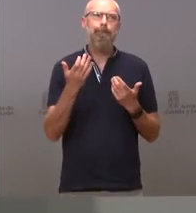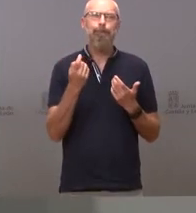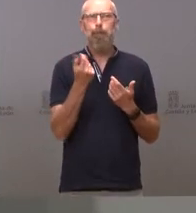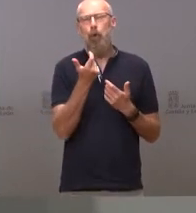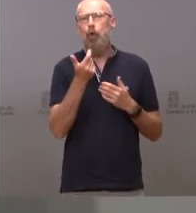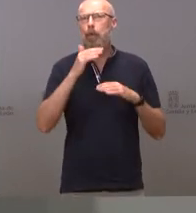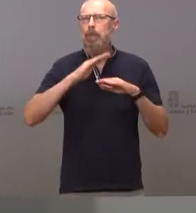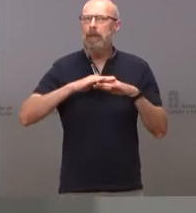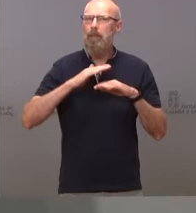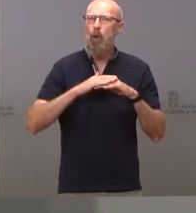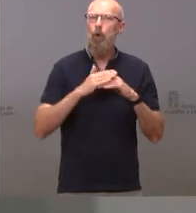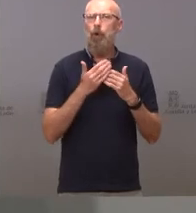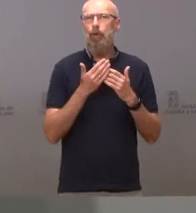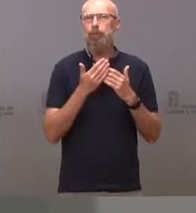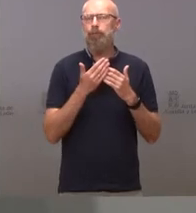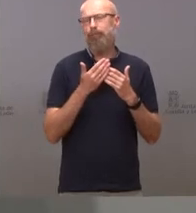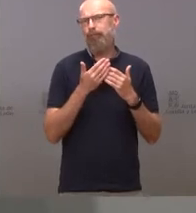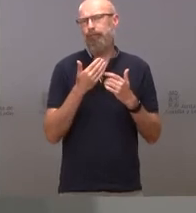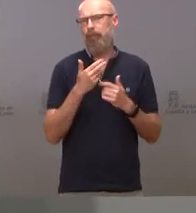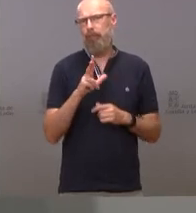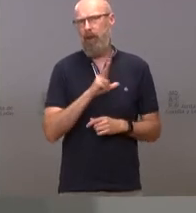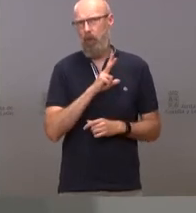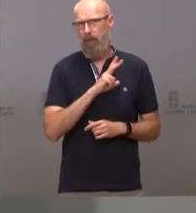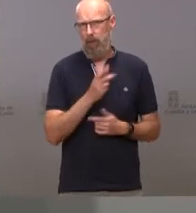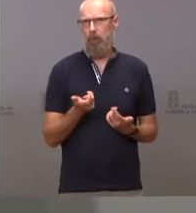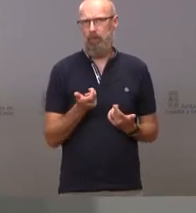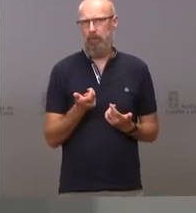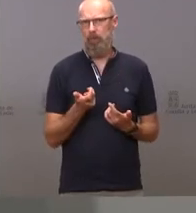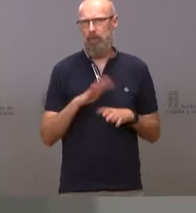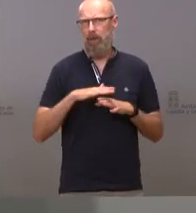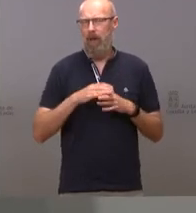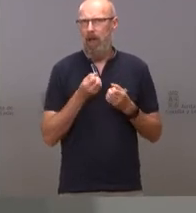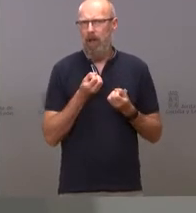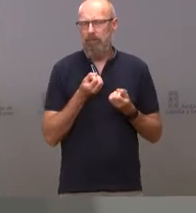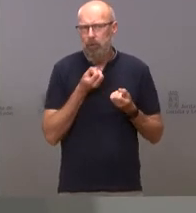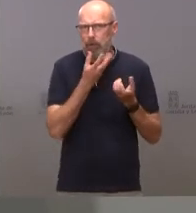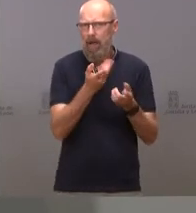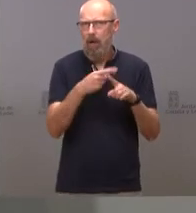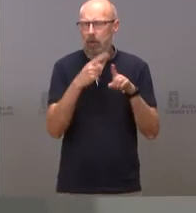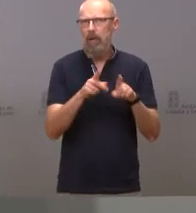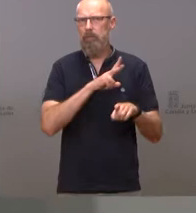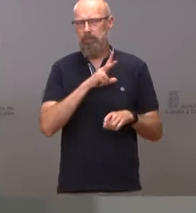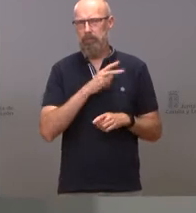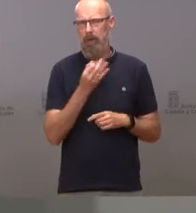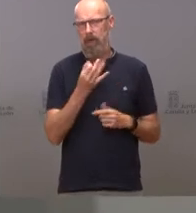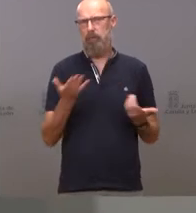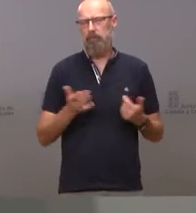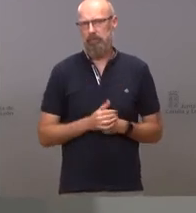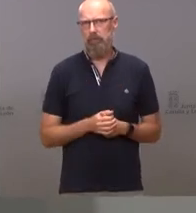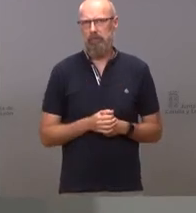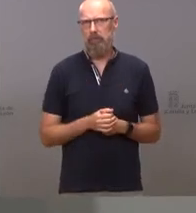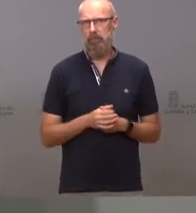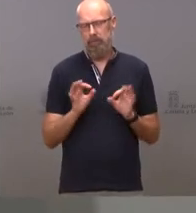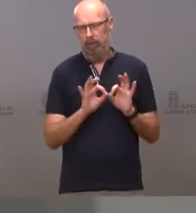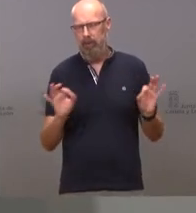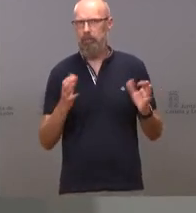mínimo de educación en su manera de expresarse. Yo no creo que sea lo más